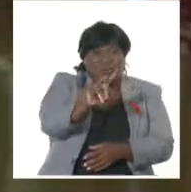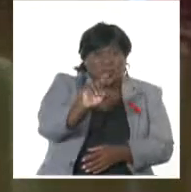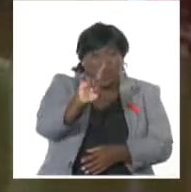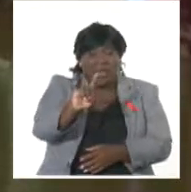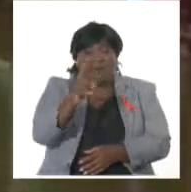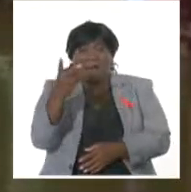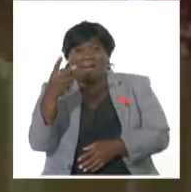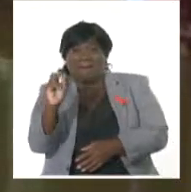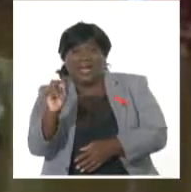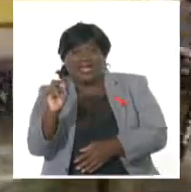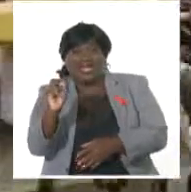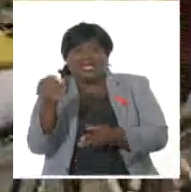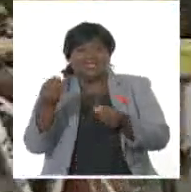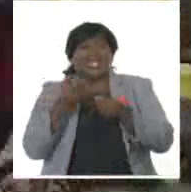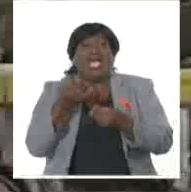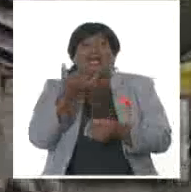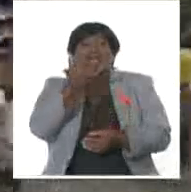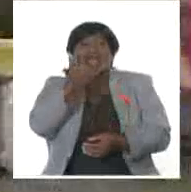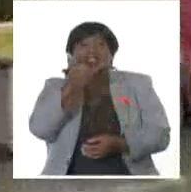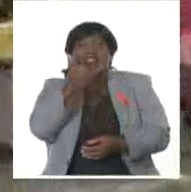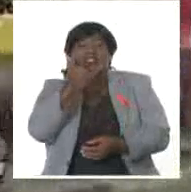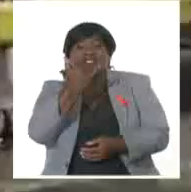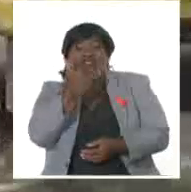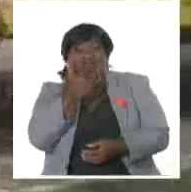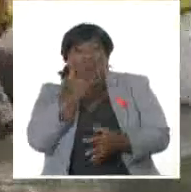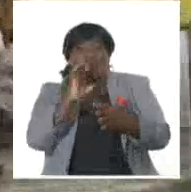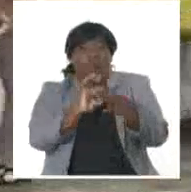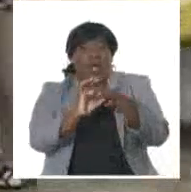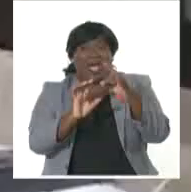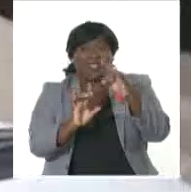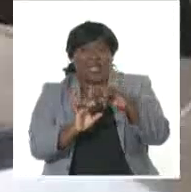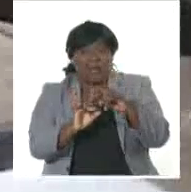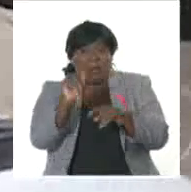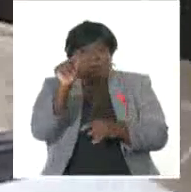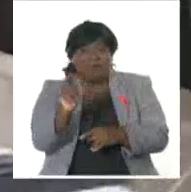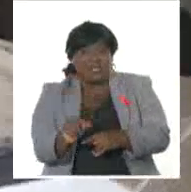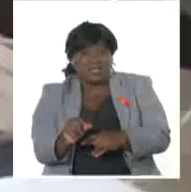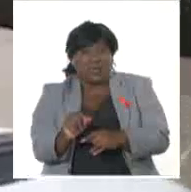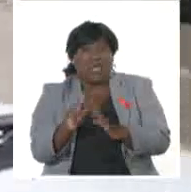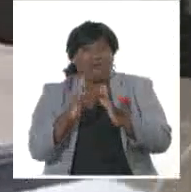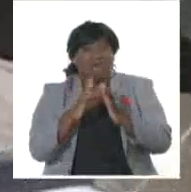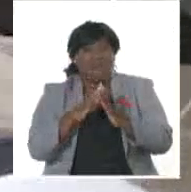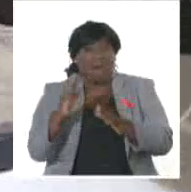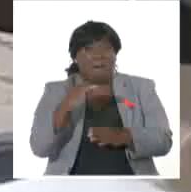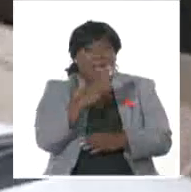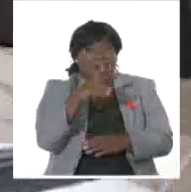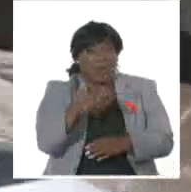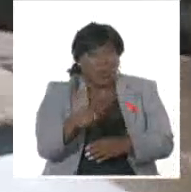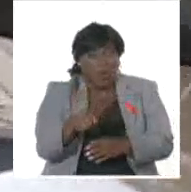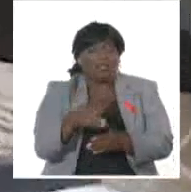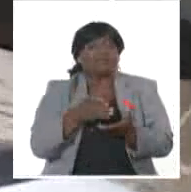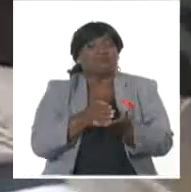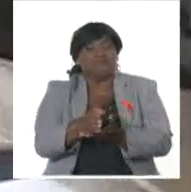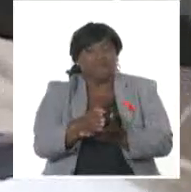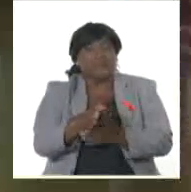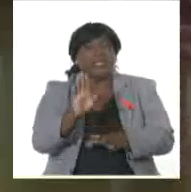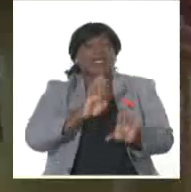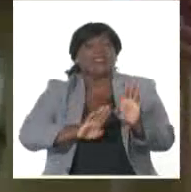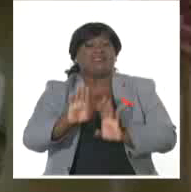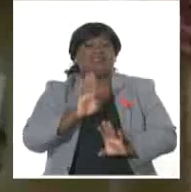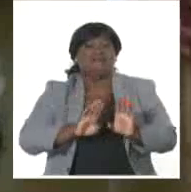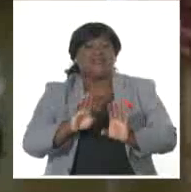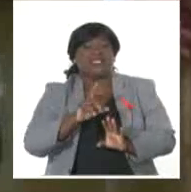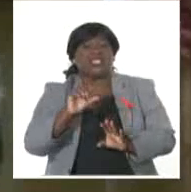dejó daños significativos en la ciudad privada de Cuba, los baracuenses continuamos accionando y también la defensa civil.